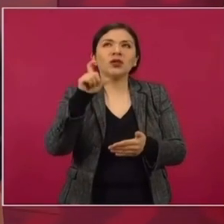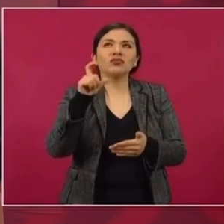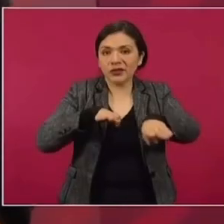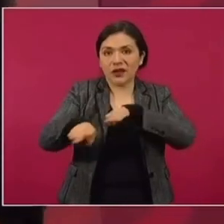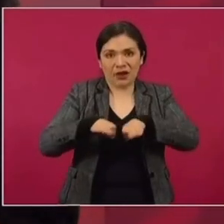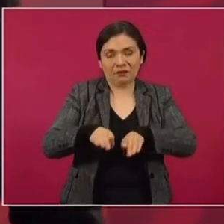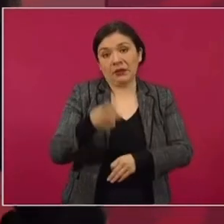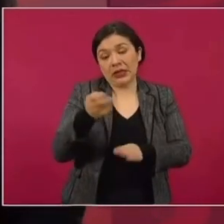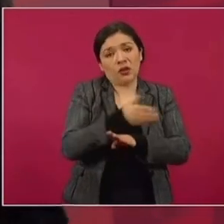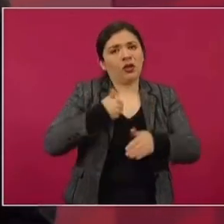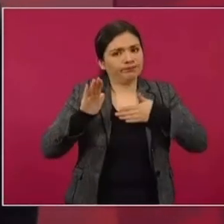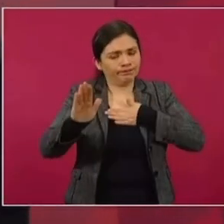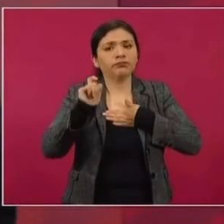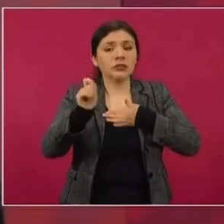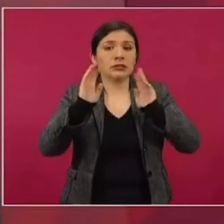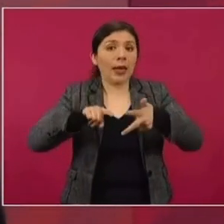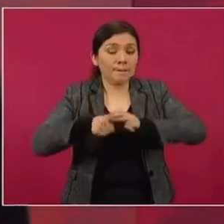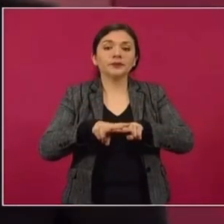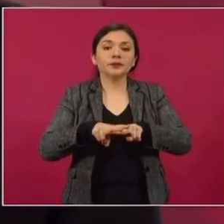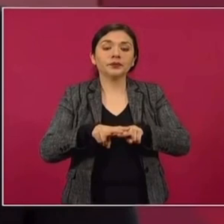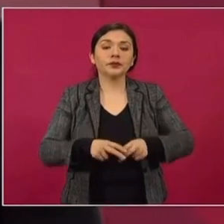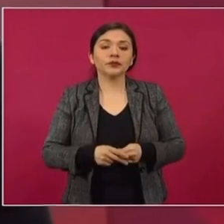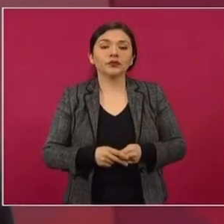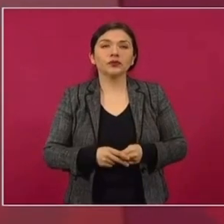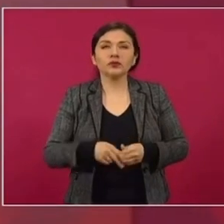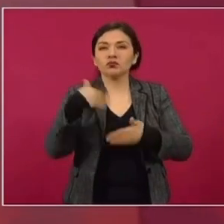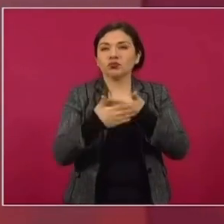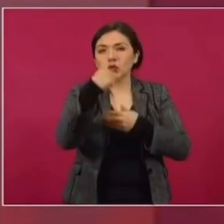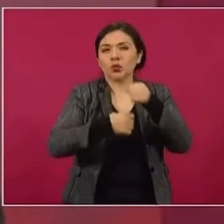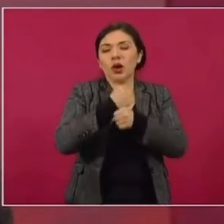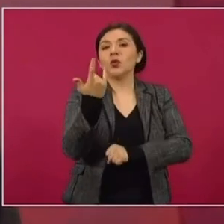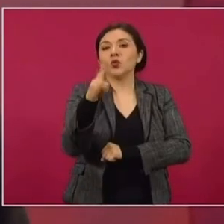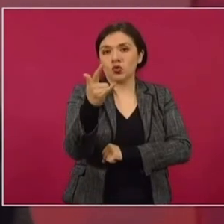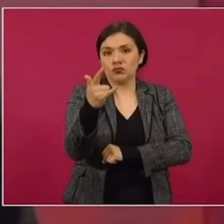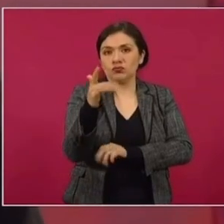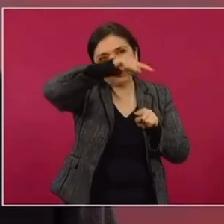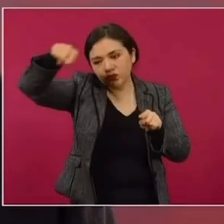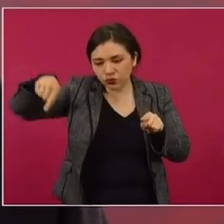del año próximo. Tenemos el compromiso de que nos van a empezar a entregar trenes en julio del año próximo.